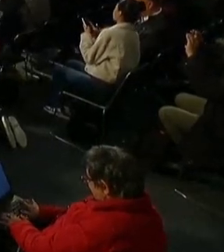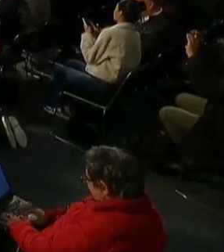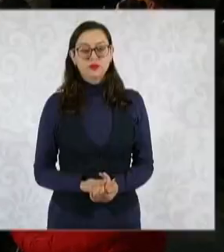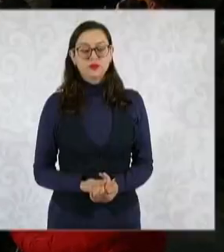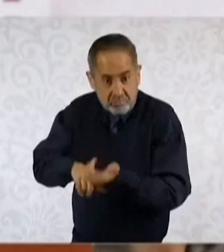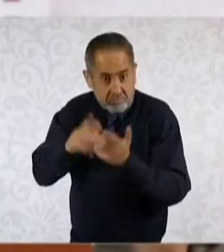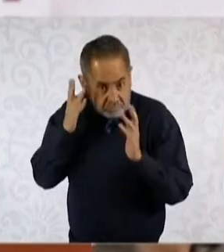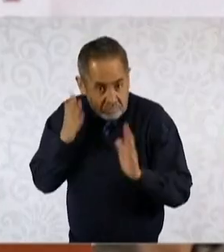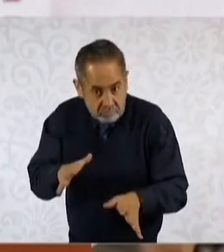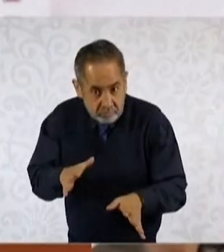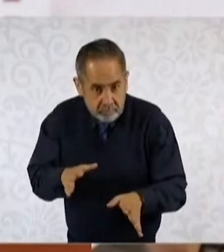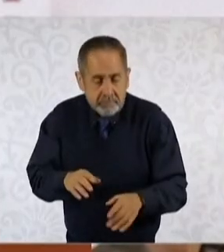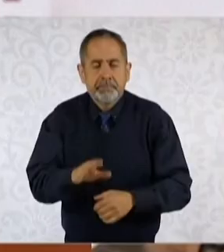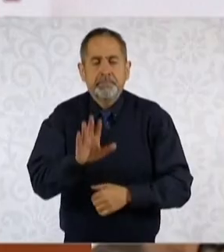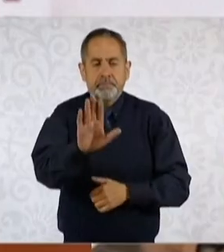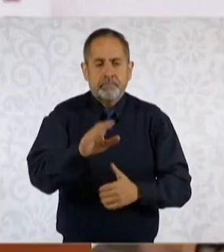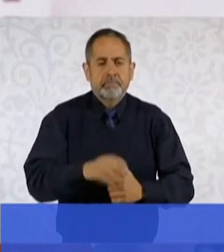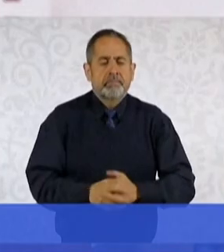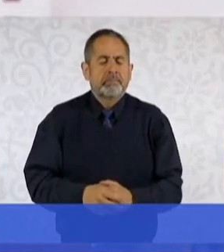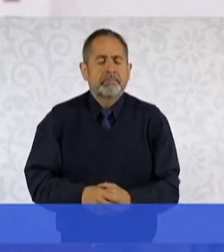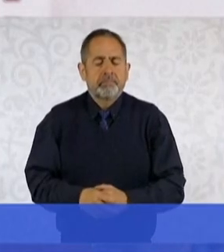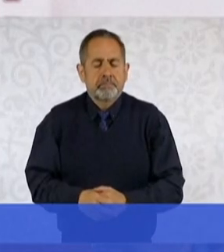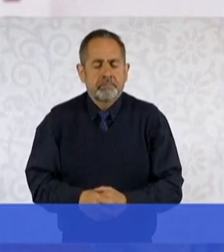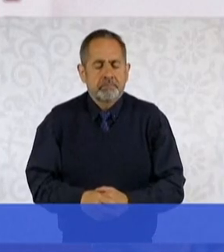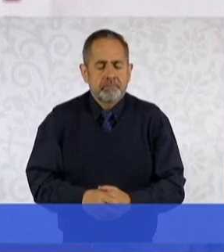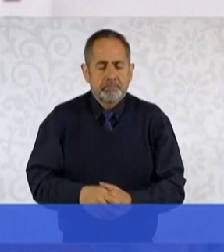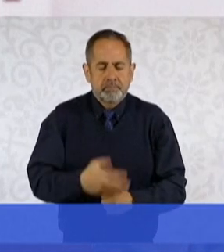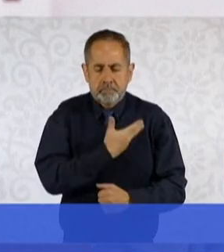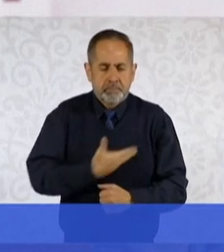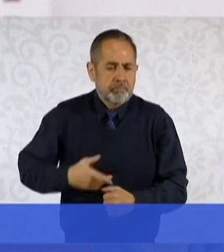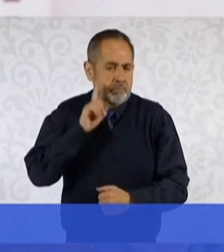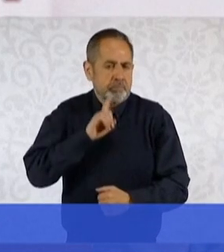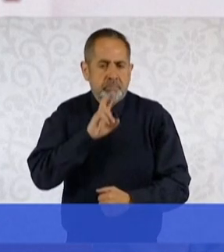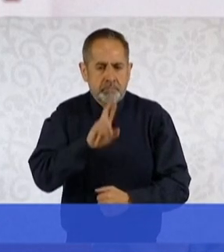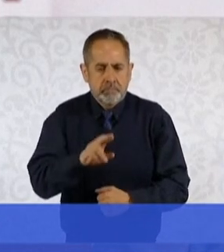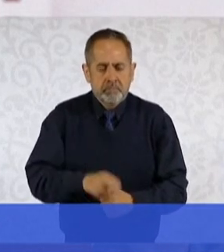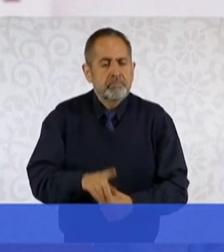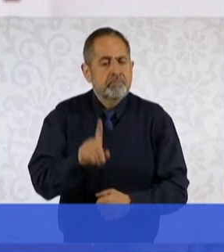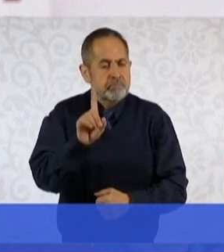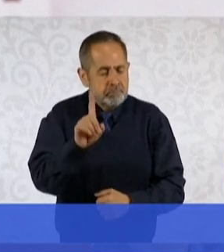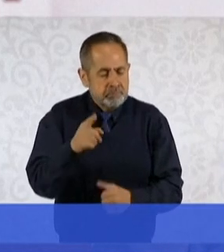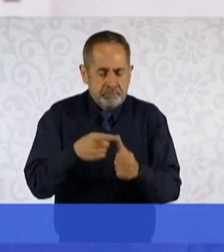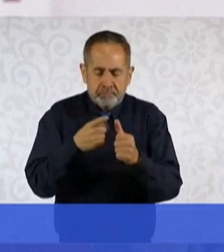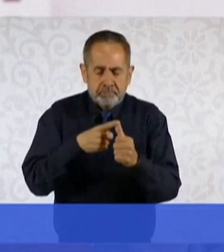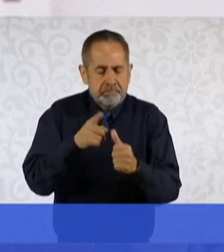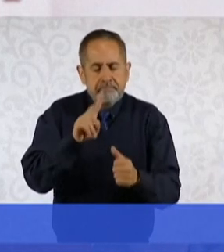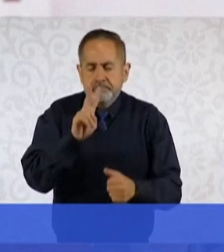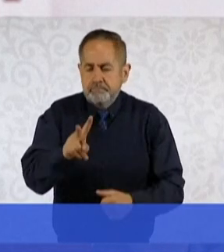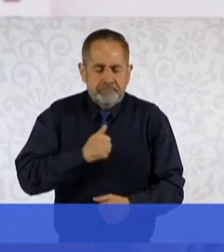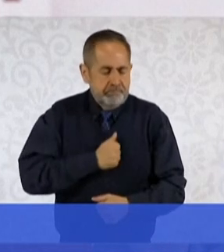su país. Primero es un hecho lamentable y tiene que ser